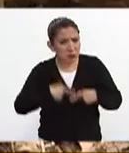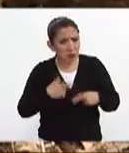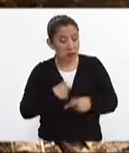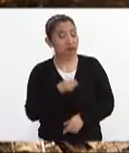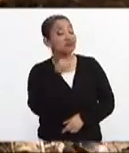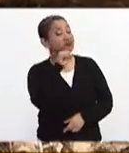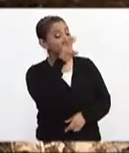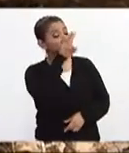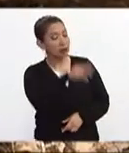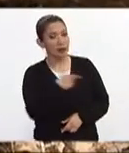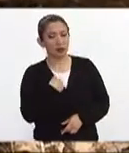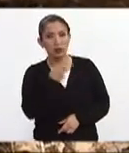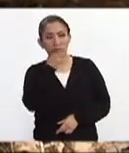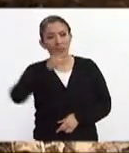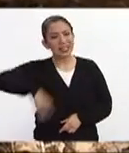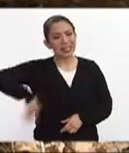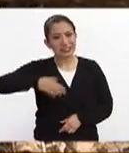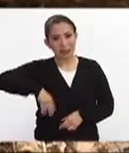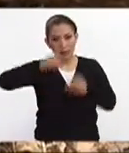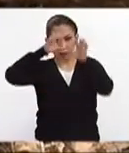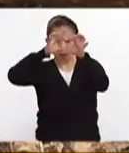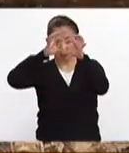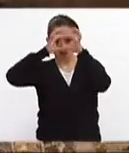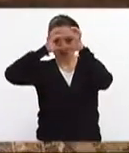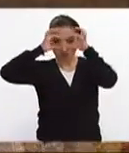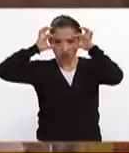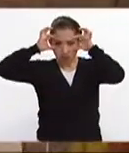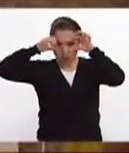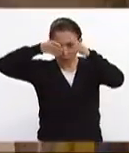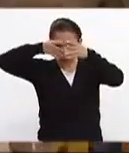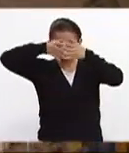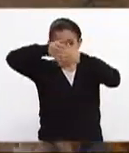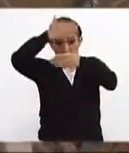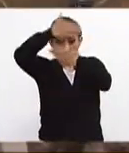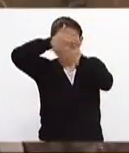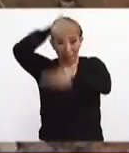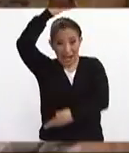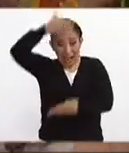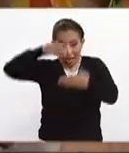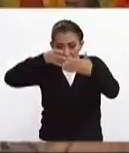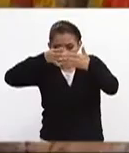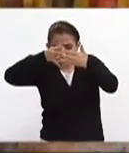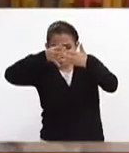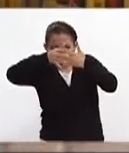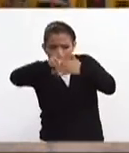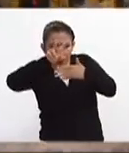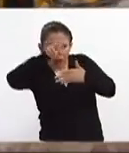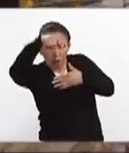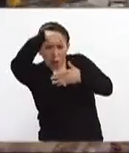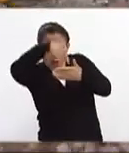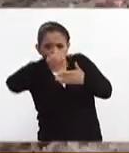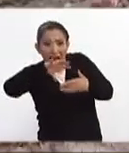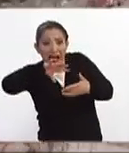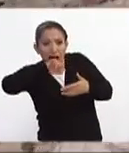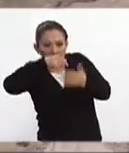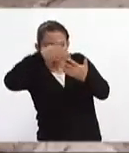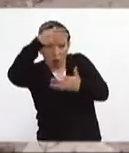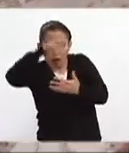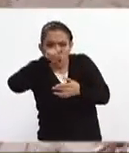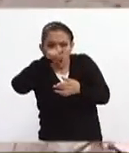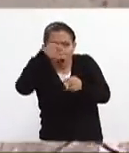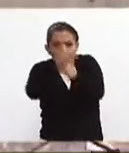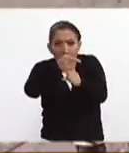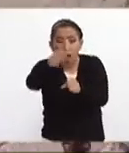Sí, hablábamos de este visor de pared, que es un sistema térmico detector de presencia. Eso nos ha servido